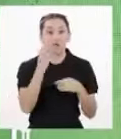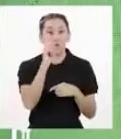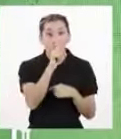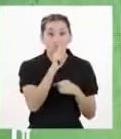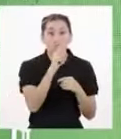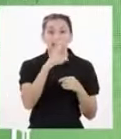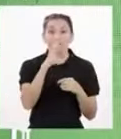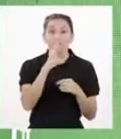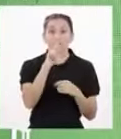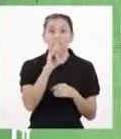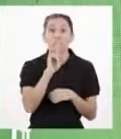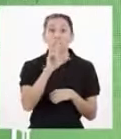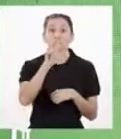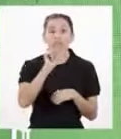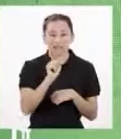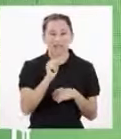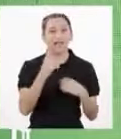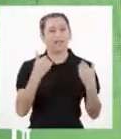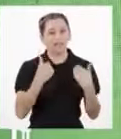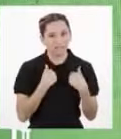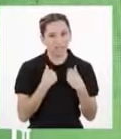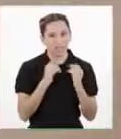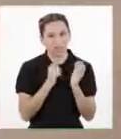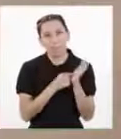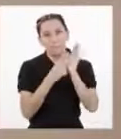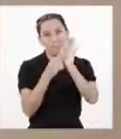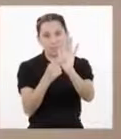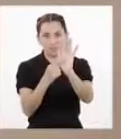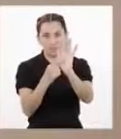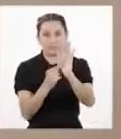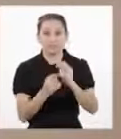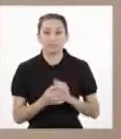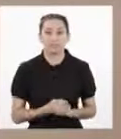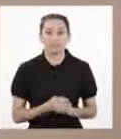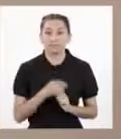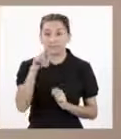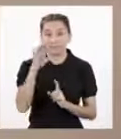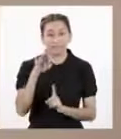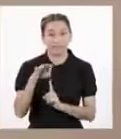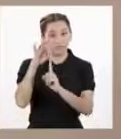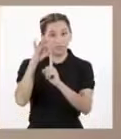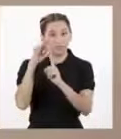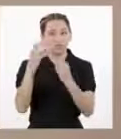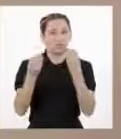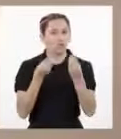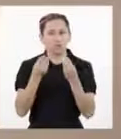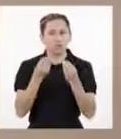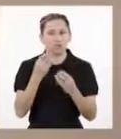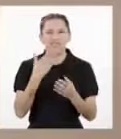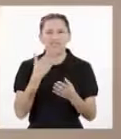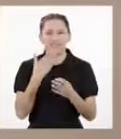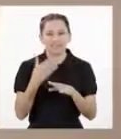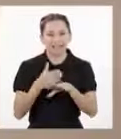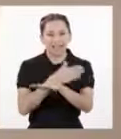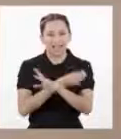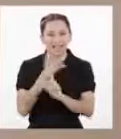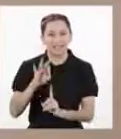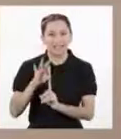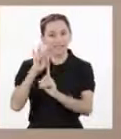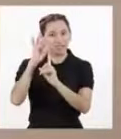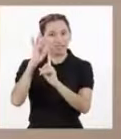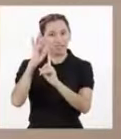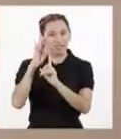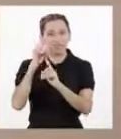célula se expresa en un determinado momento Esta especialización celular requiere de especialización genética